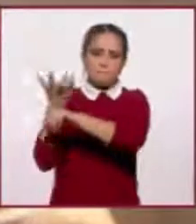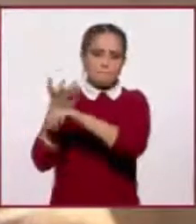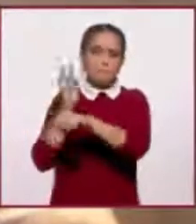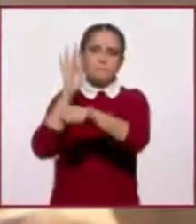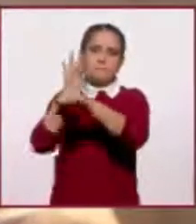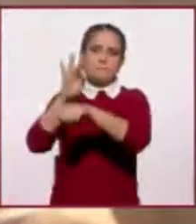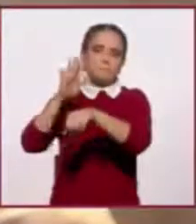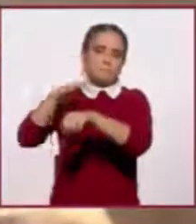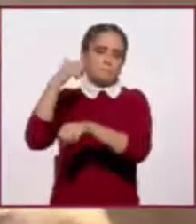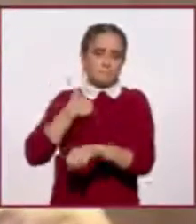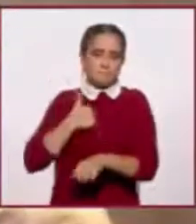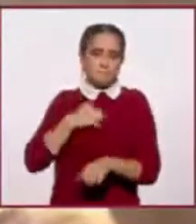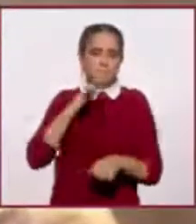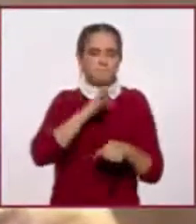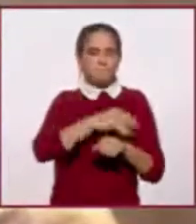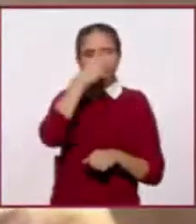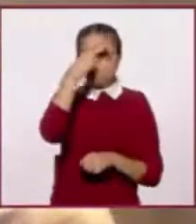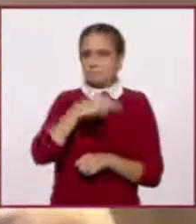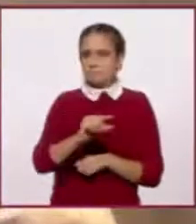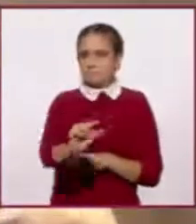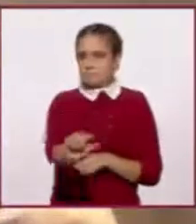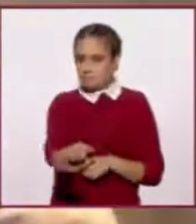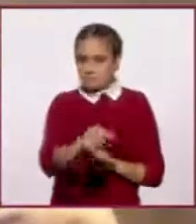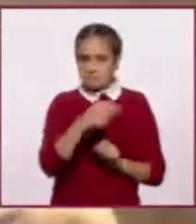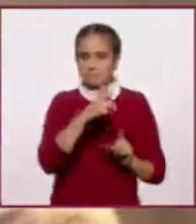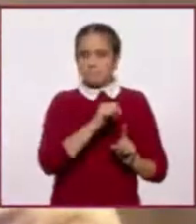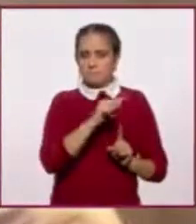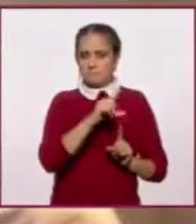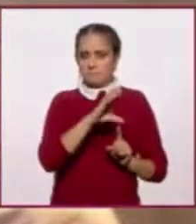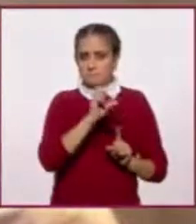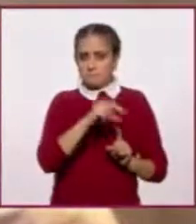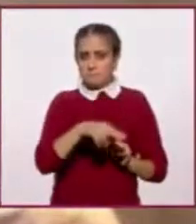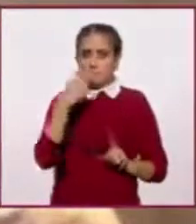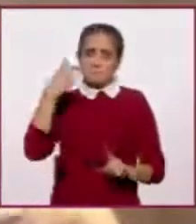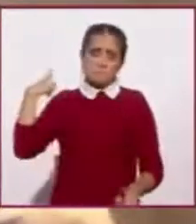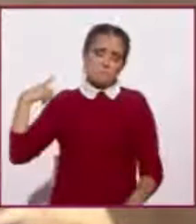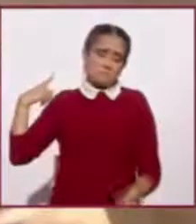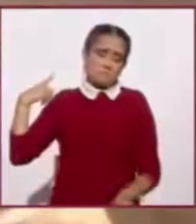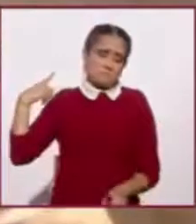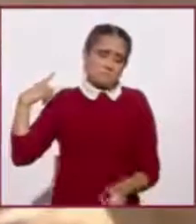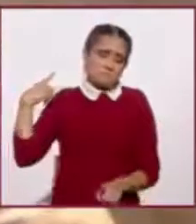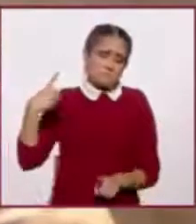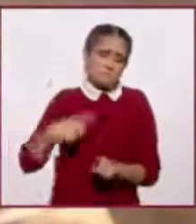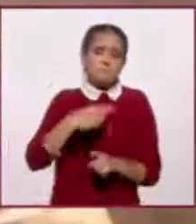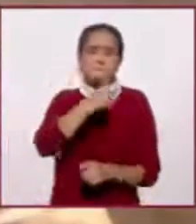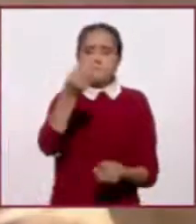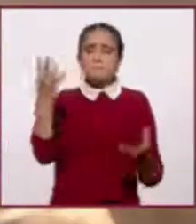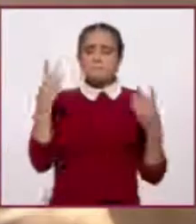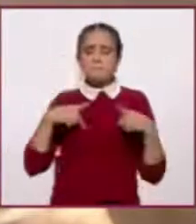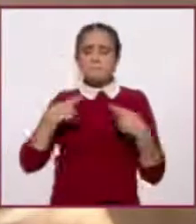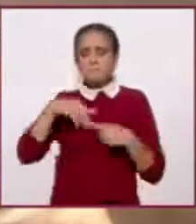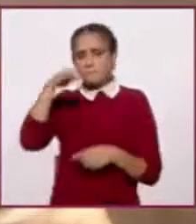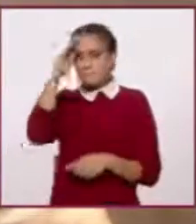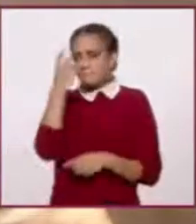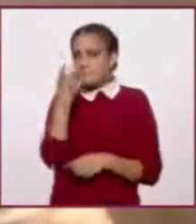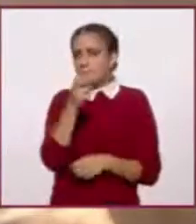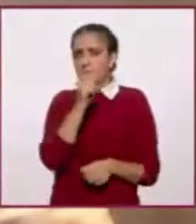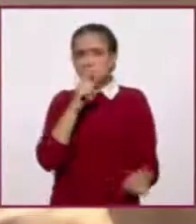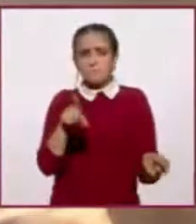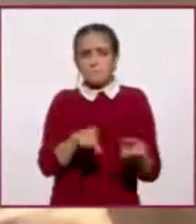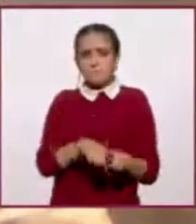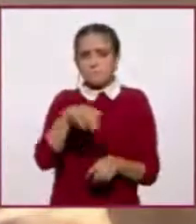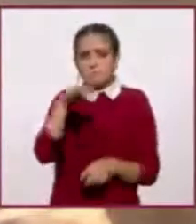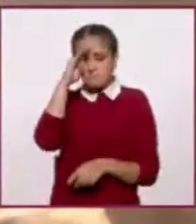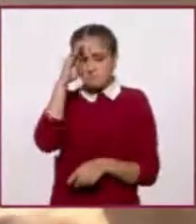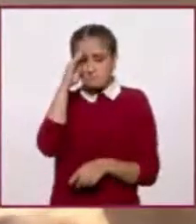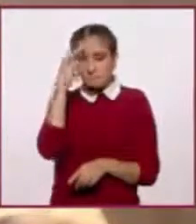de lo que nos beneficia a nosotros. Esto, a lo largo de un cuarto de siglo, ha sido constante, eso no ha cambiado. Por eso, estos números que